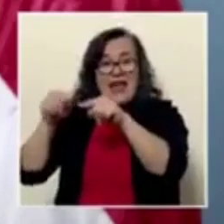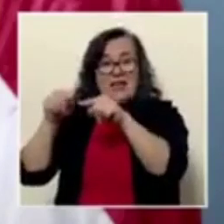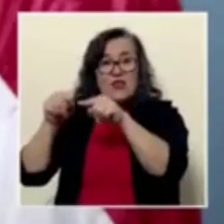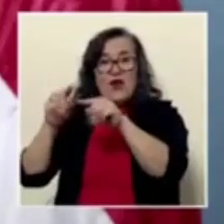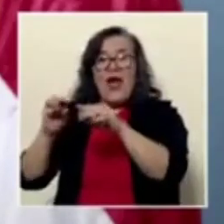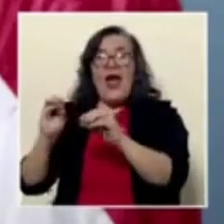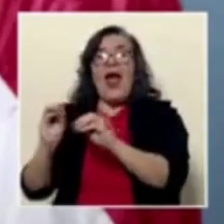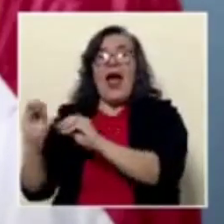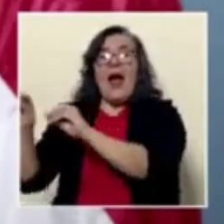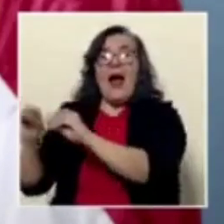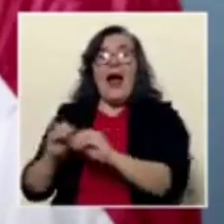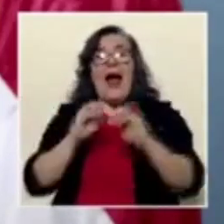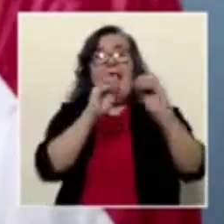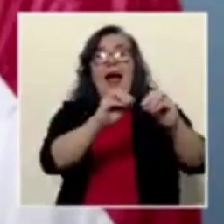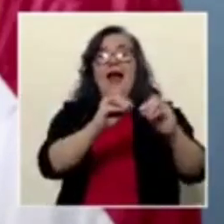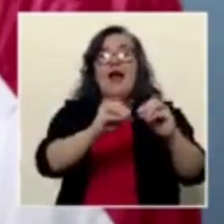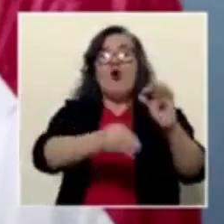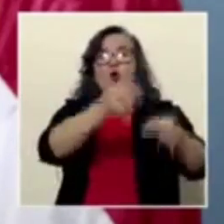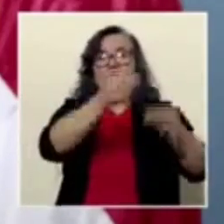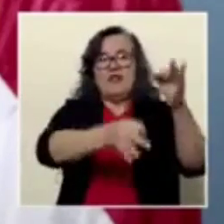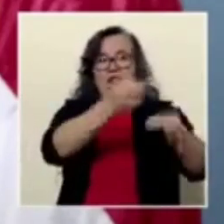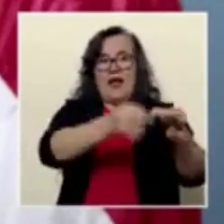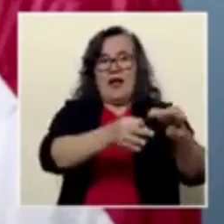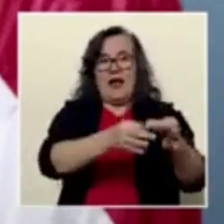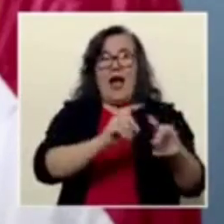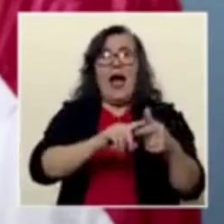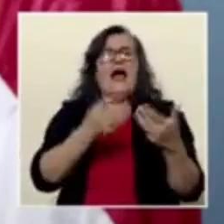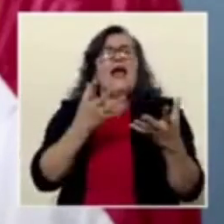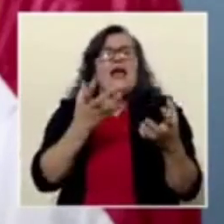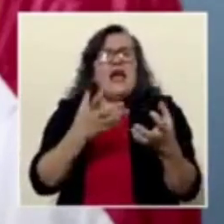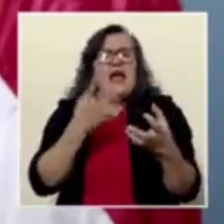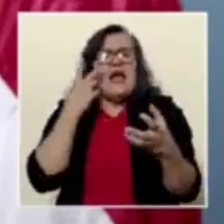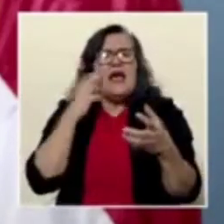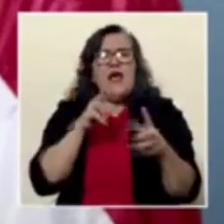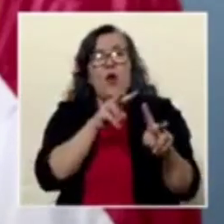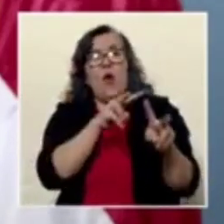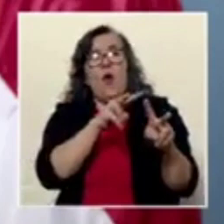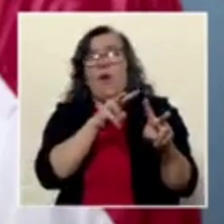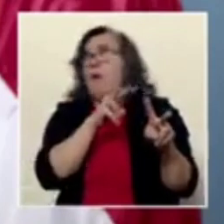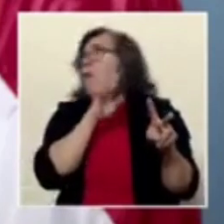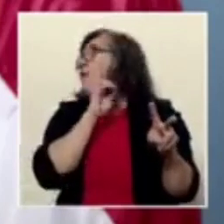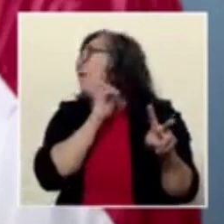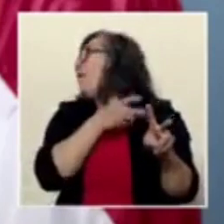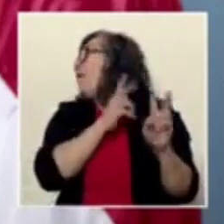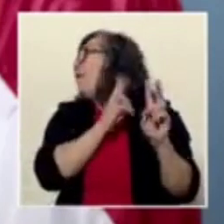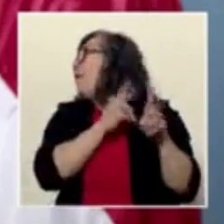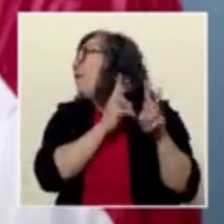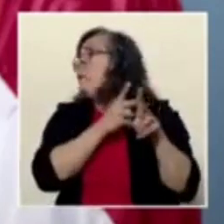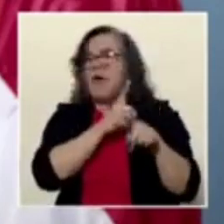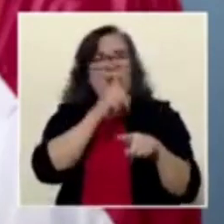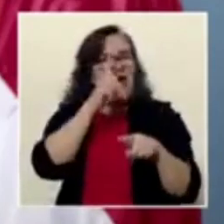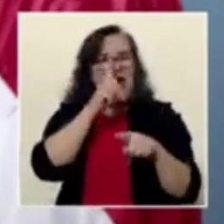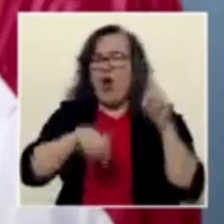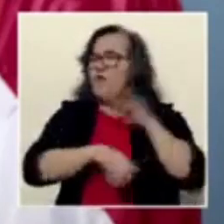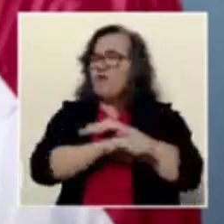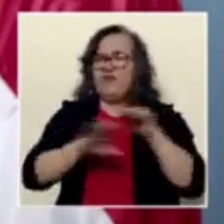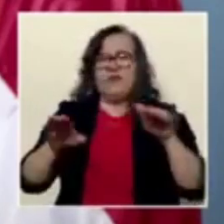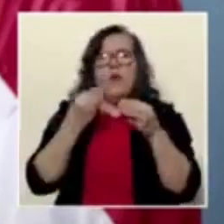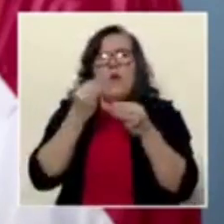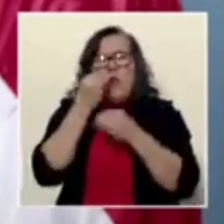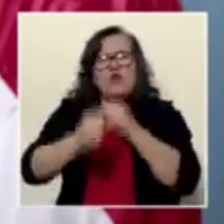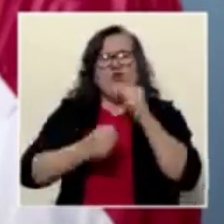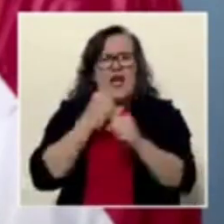¿Pero qué quieren? ¿Que yo vuelva a ver para el otro lado? Hemos vuelto a ver para el otro lado como país demasiados años